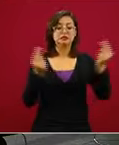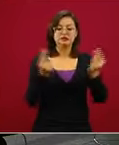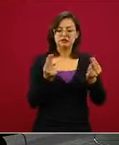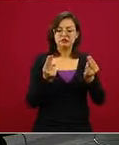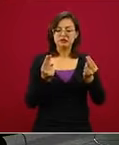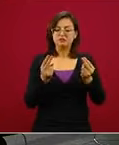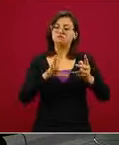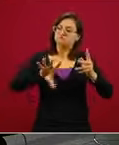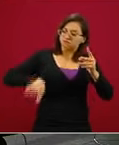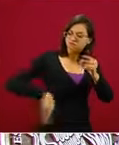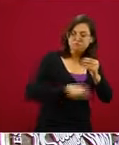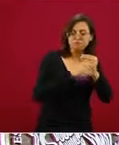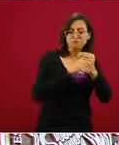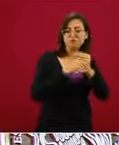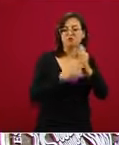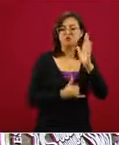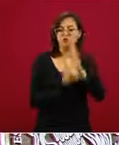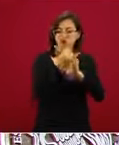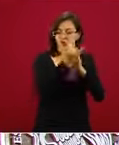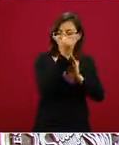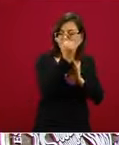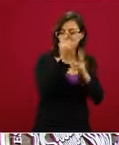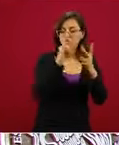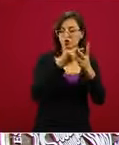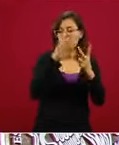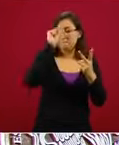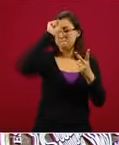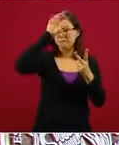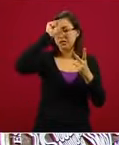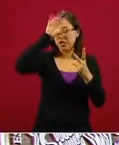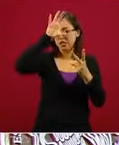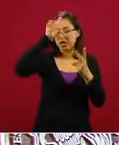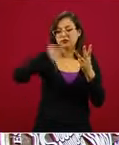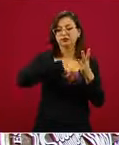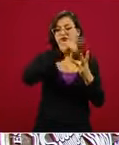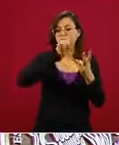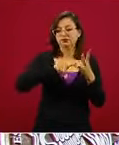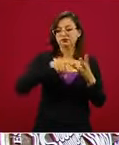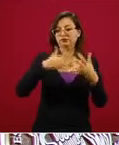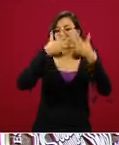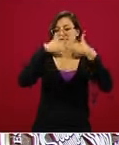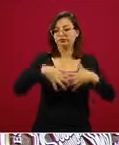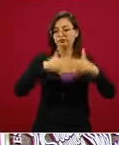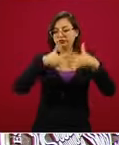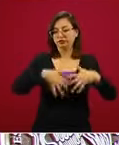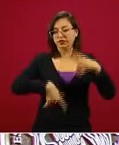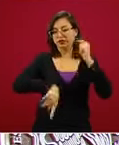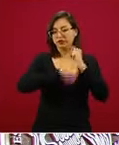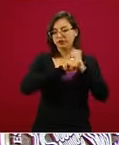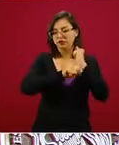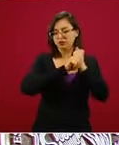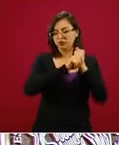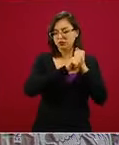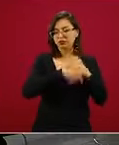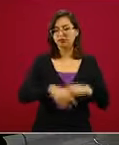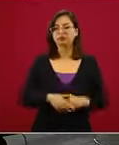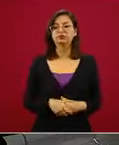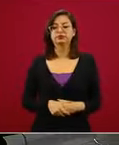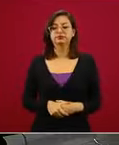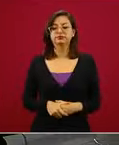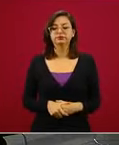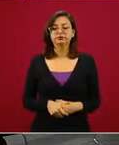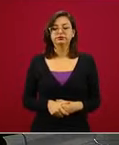construcción, con minería y con fabricación de transporte.